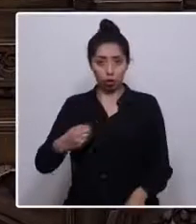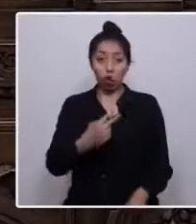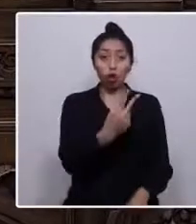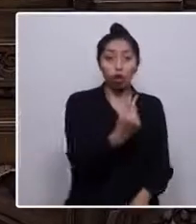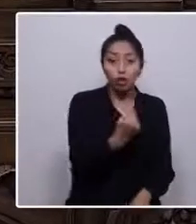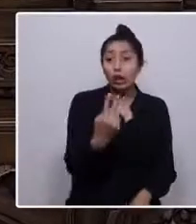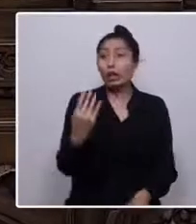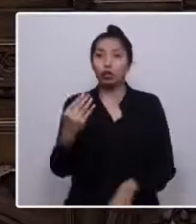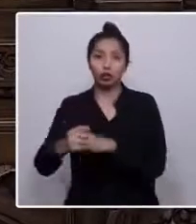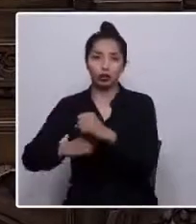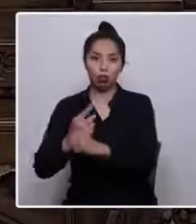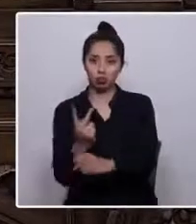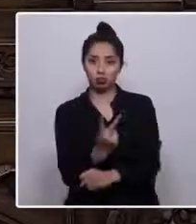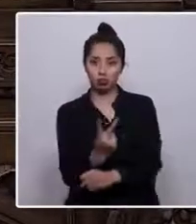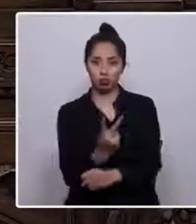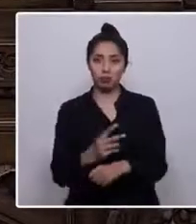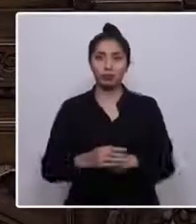años.